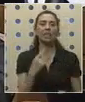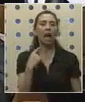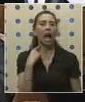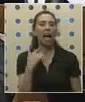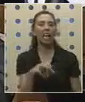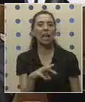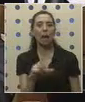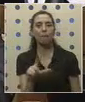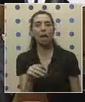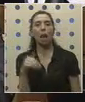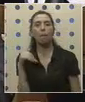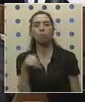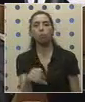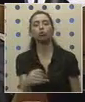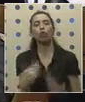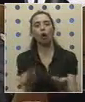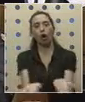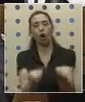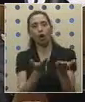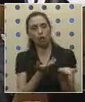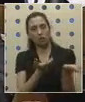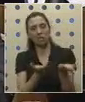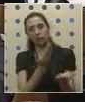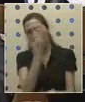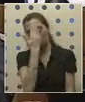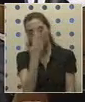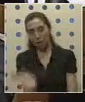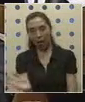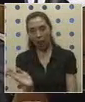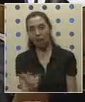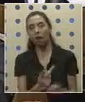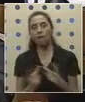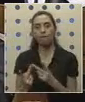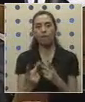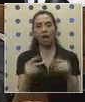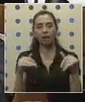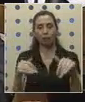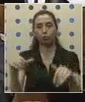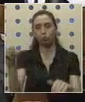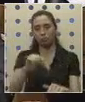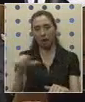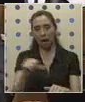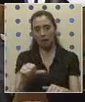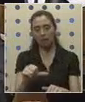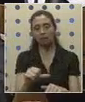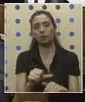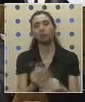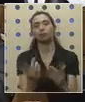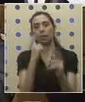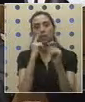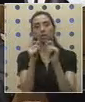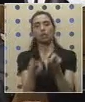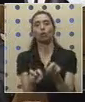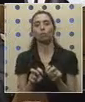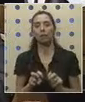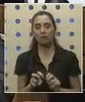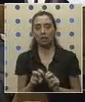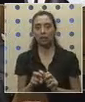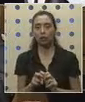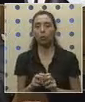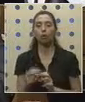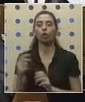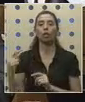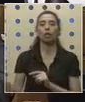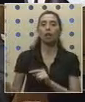en el sentido de ofrecer un mal servicio, con recorridos deficientes, y poniendo en riesgo a los pasajeros cada vez que entra